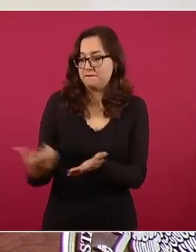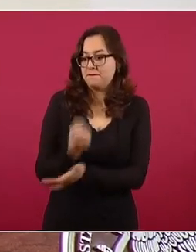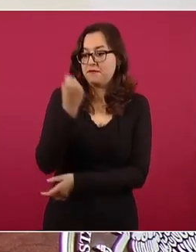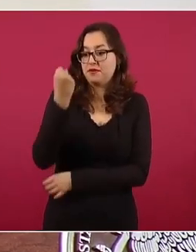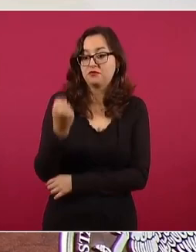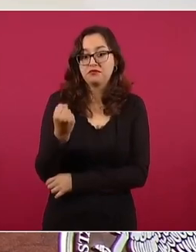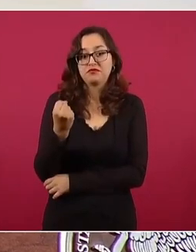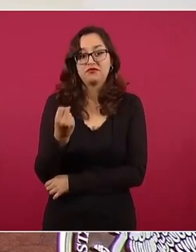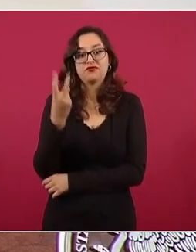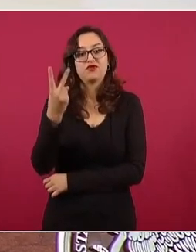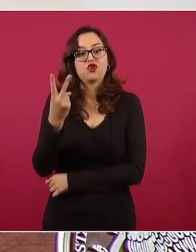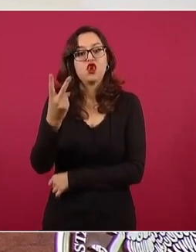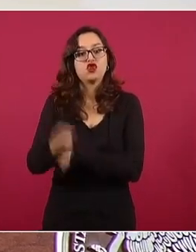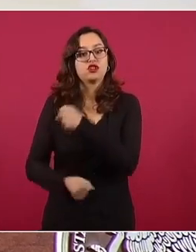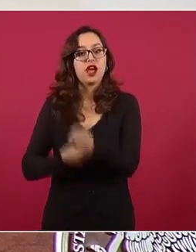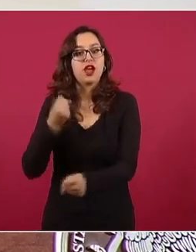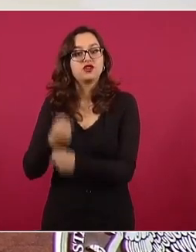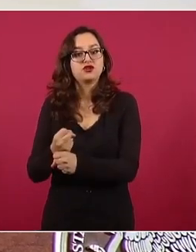porque lo asesina.